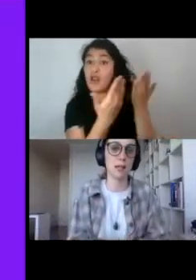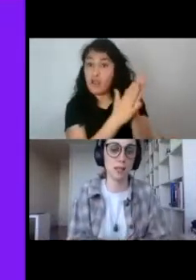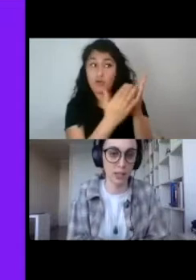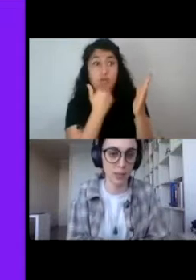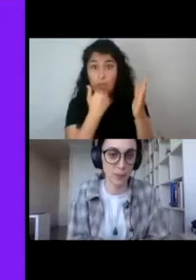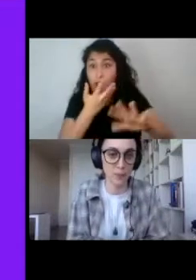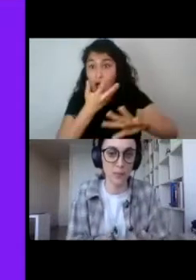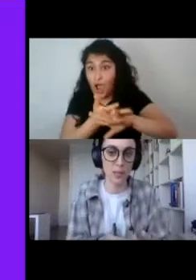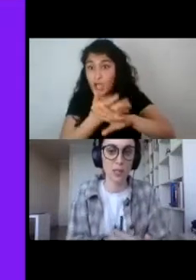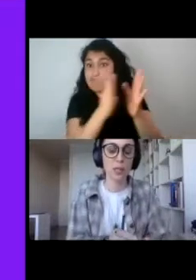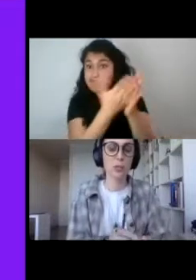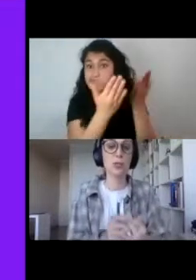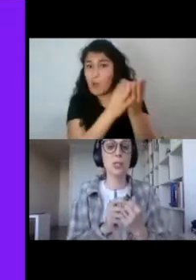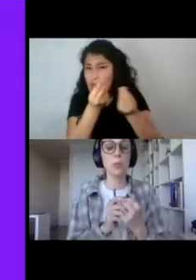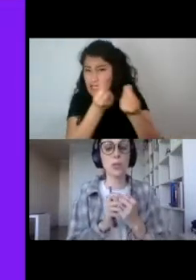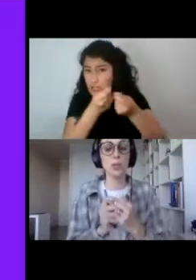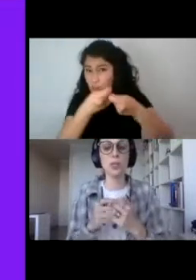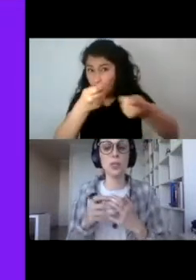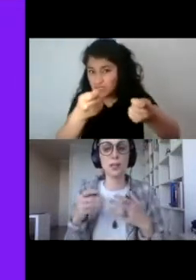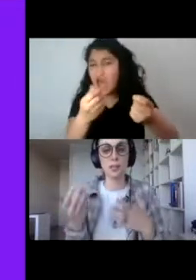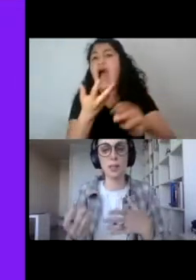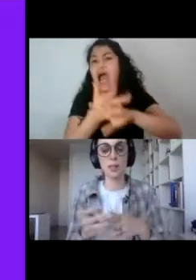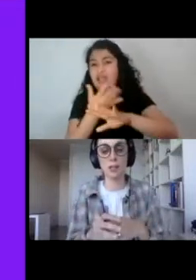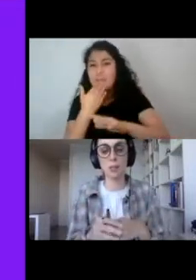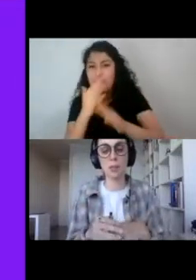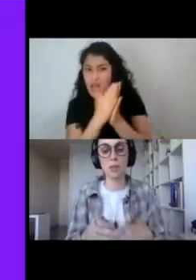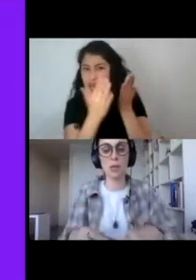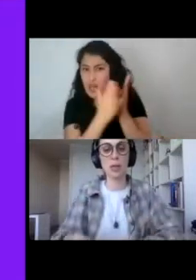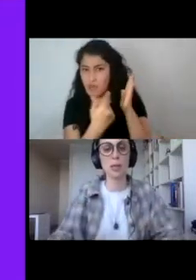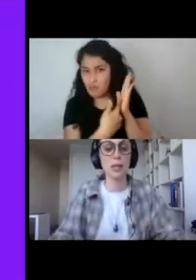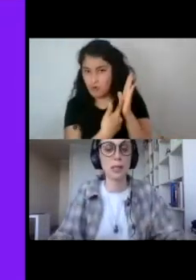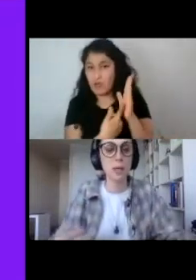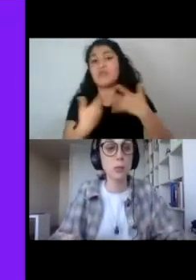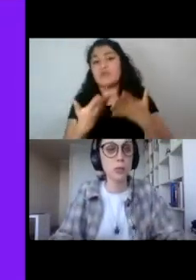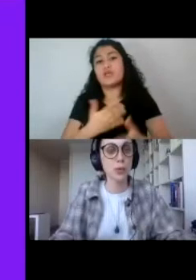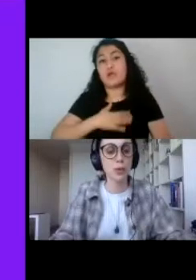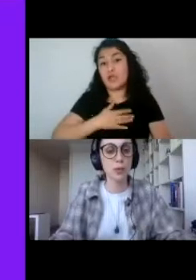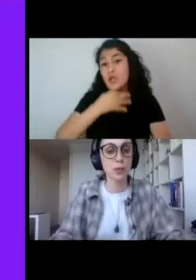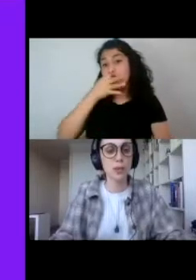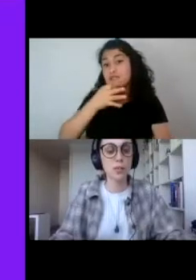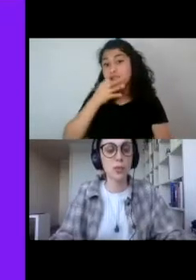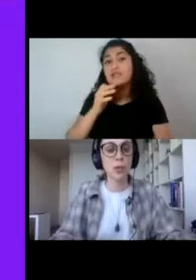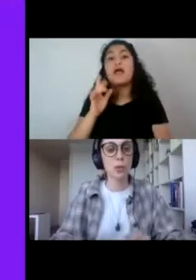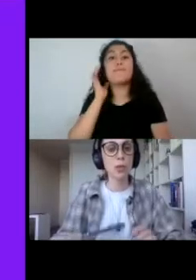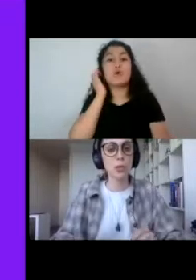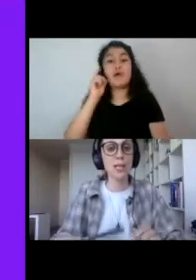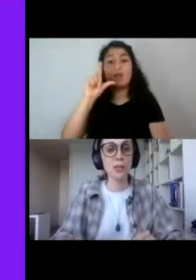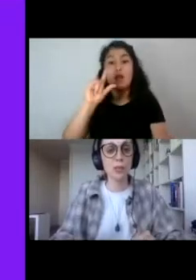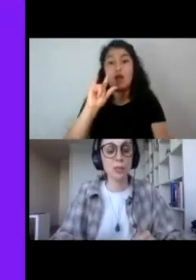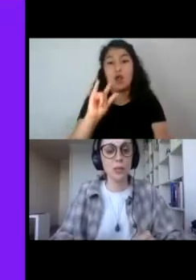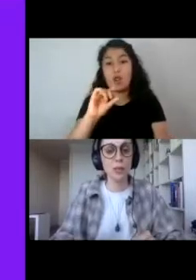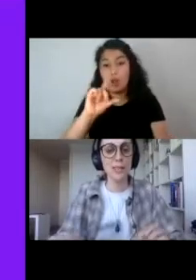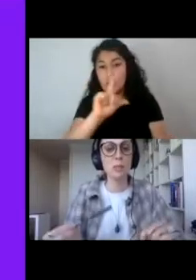de ello. Entonces, por eso quisiera citar en este momento a Gemma Lutz. Cito, todo